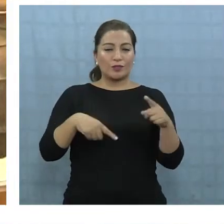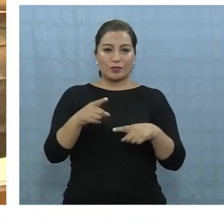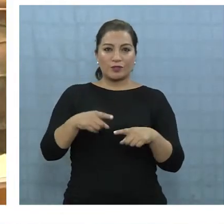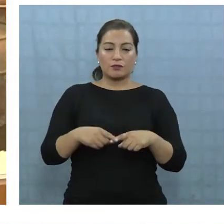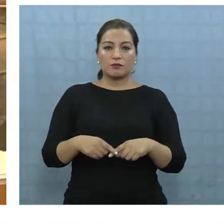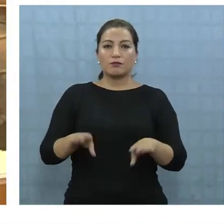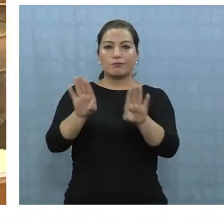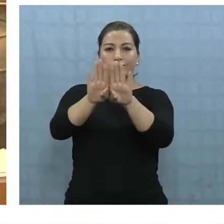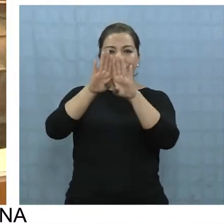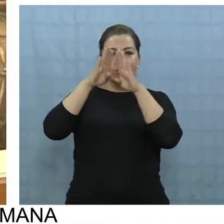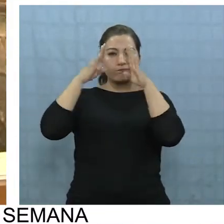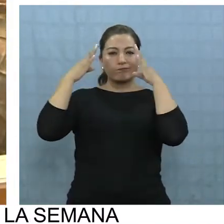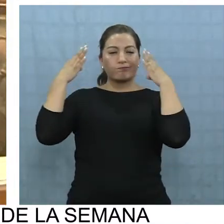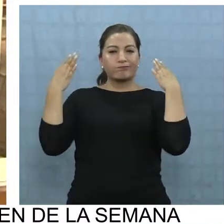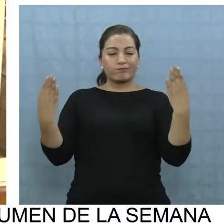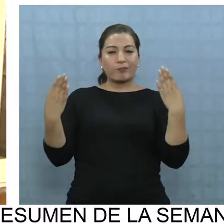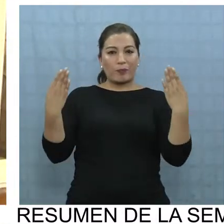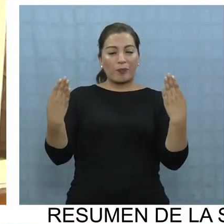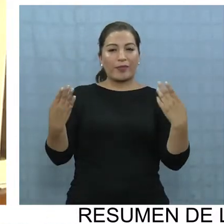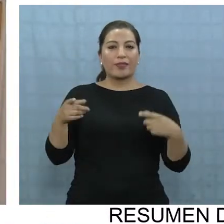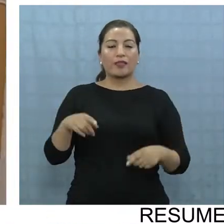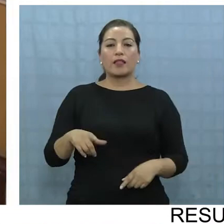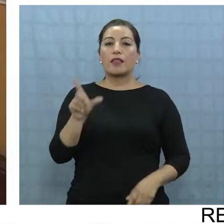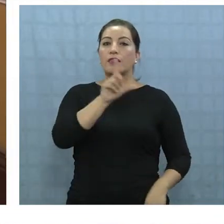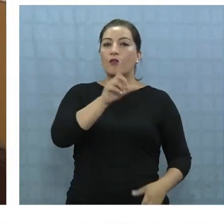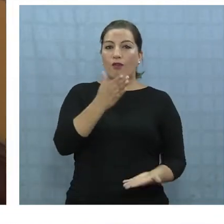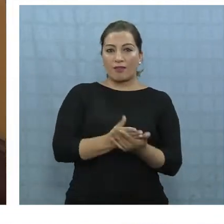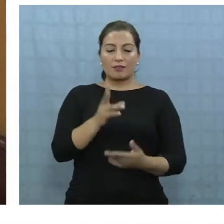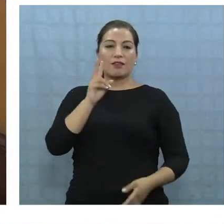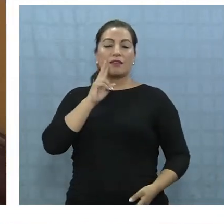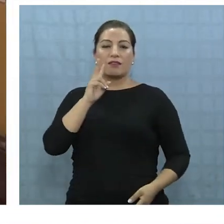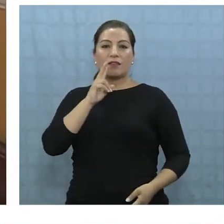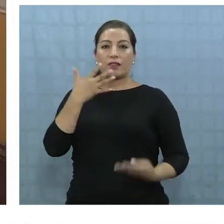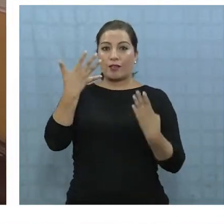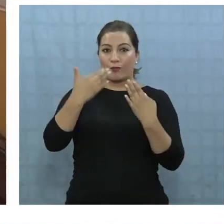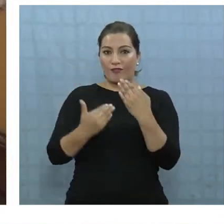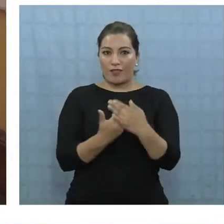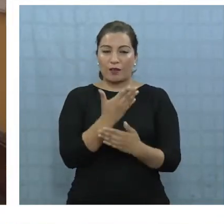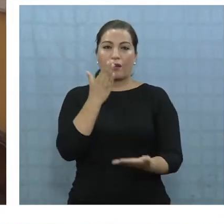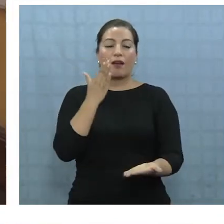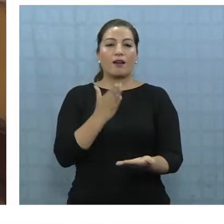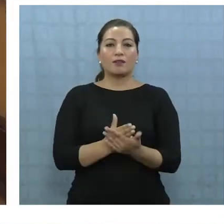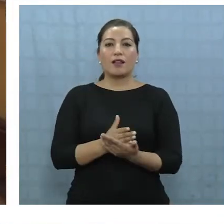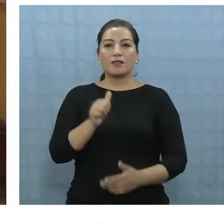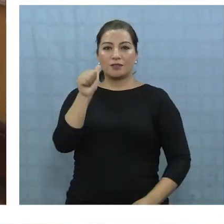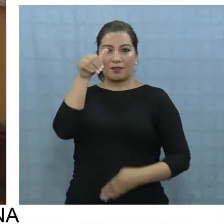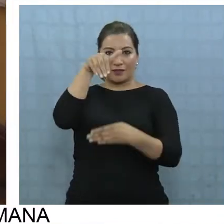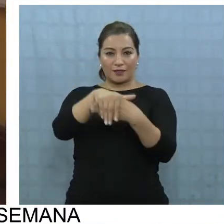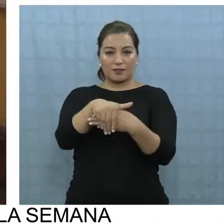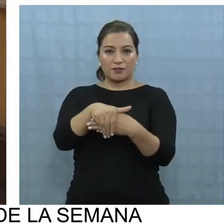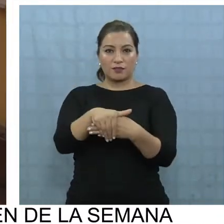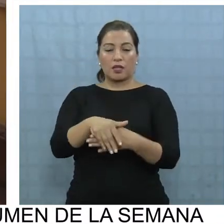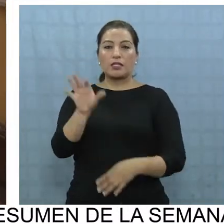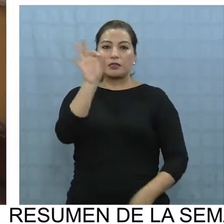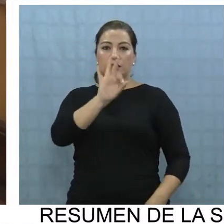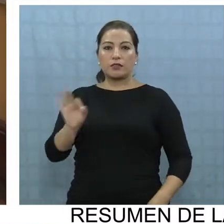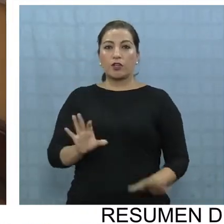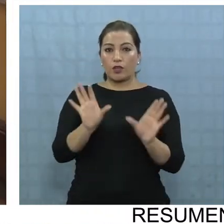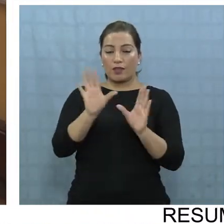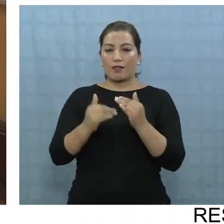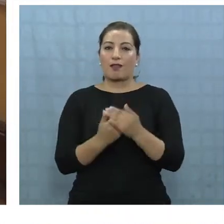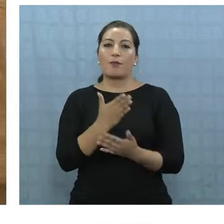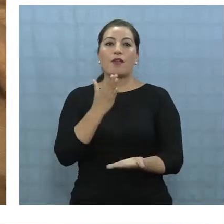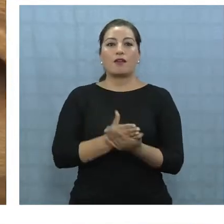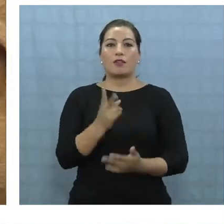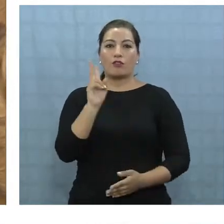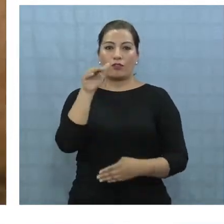Las puertas del Museo Regional están abiertas de lunes a viernes de 9 de la mañana a 6 de la tarde y los sábados de 10 de